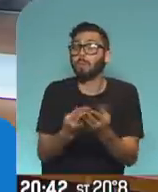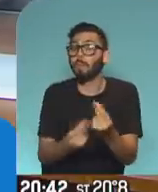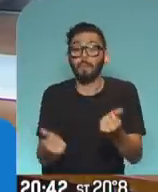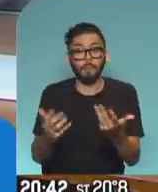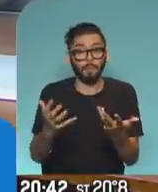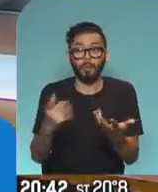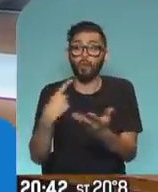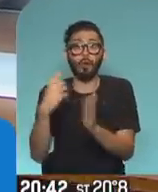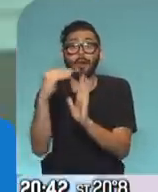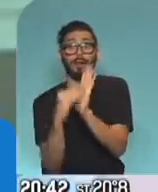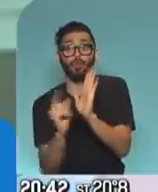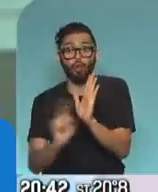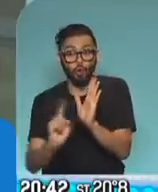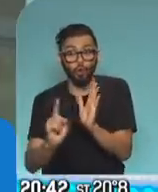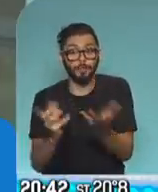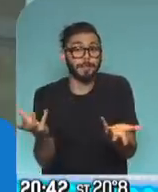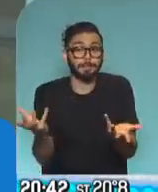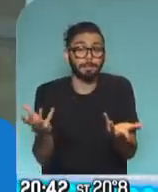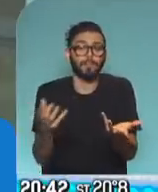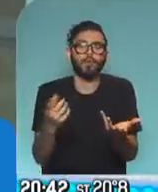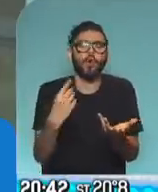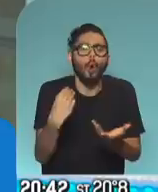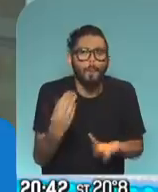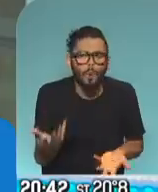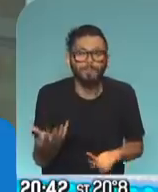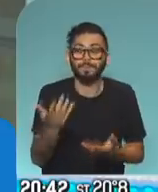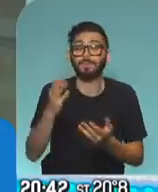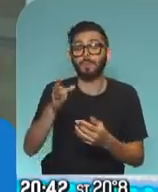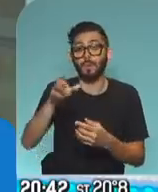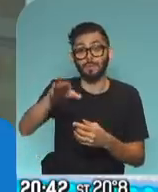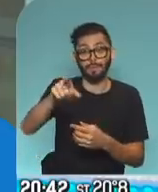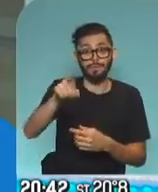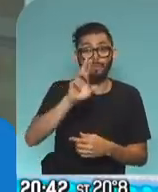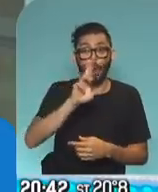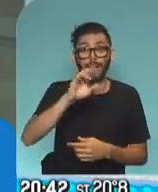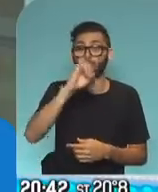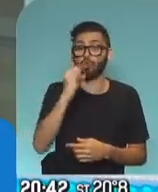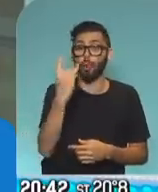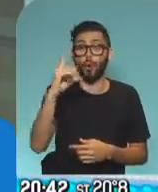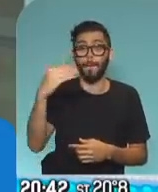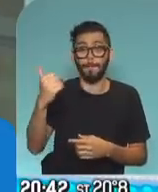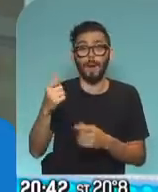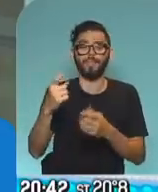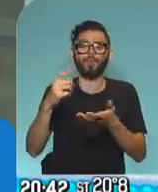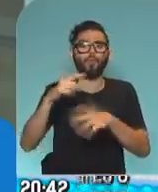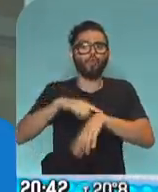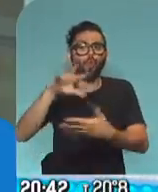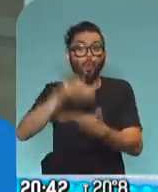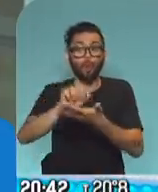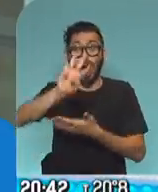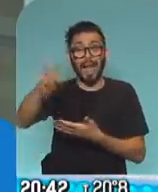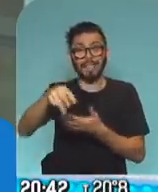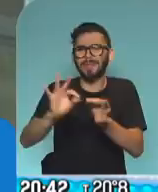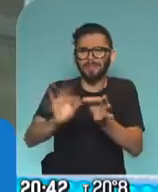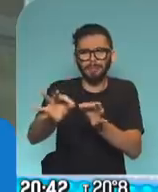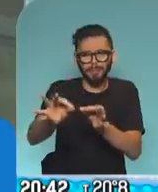registrada y por lo tanto lo que tiene que ir con un turno, a la oficina de ANSES más cercana, a la UDAI que le corresponda, llevar de nuevo